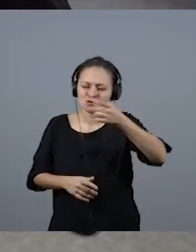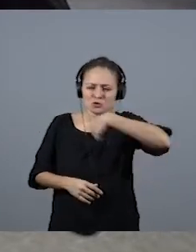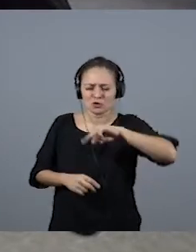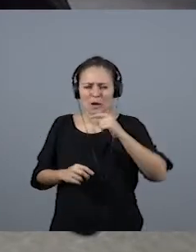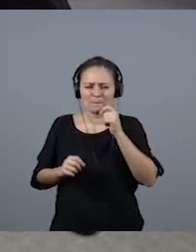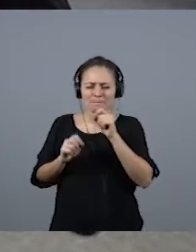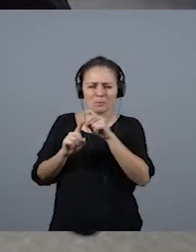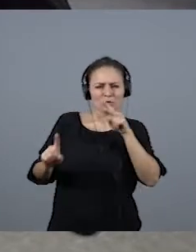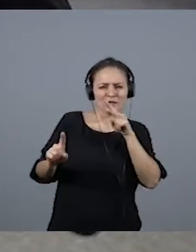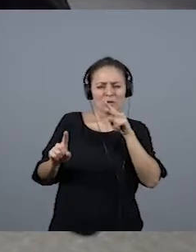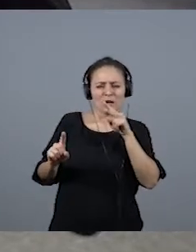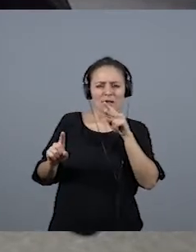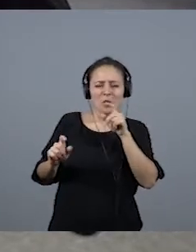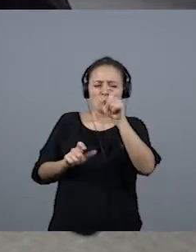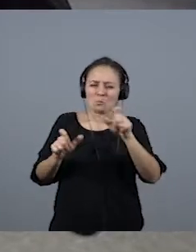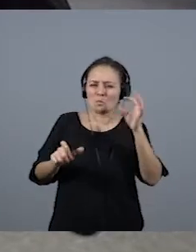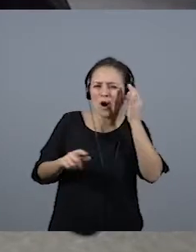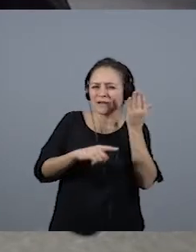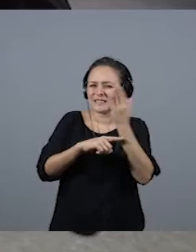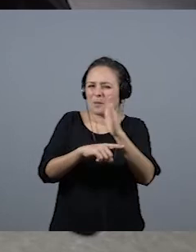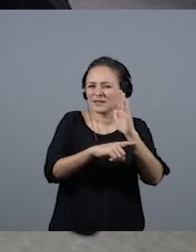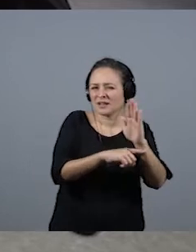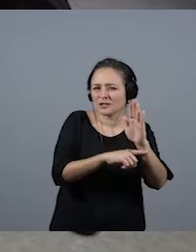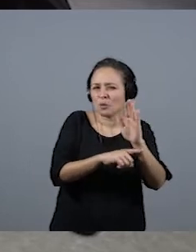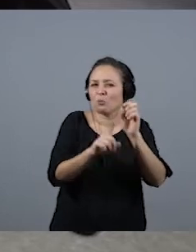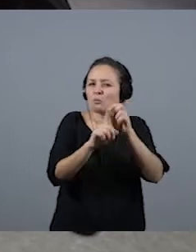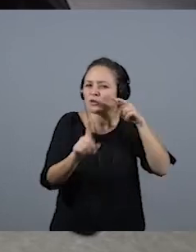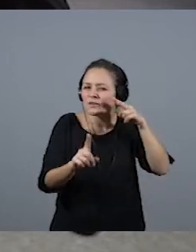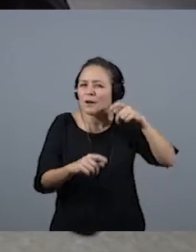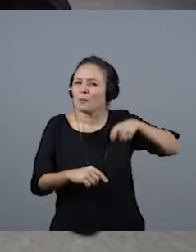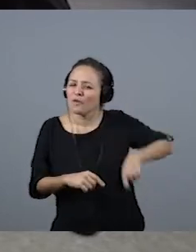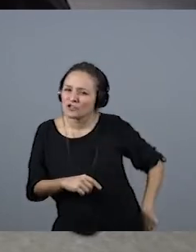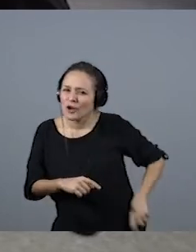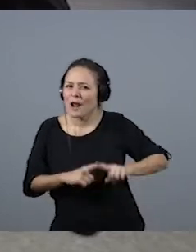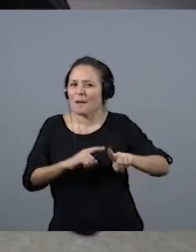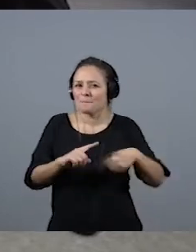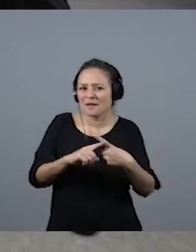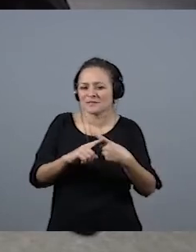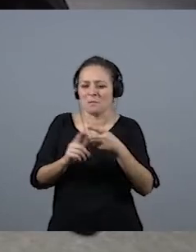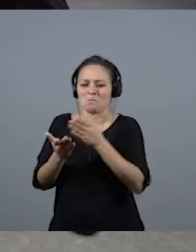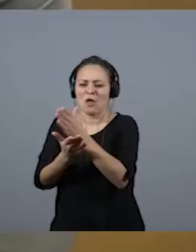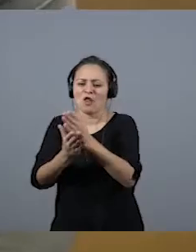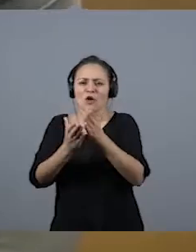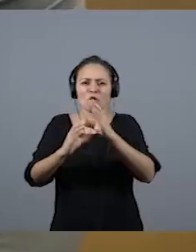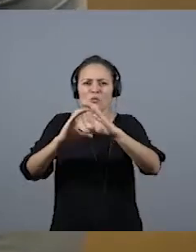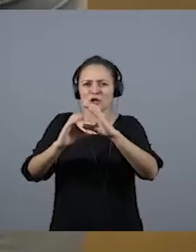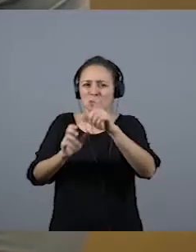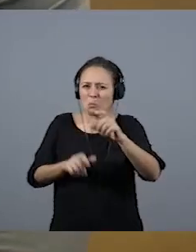representación de la mujer, tanto profesional como cómo eran representadas las mujeres en los medios de comunicación.